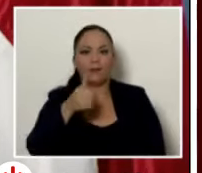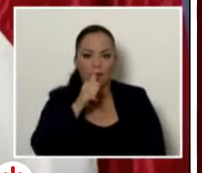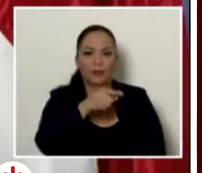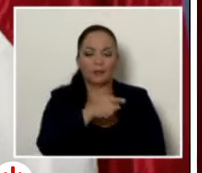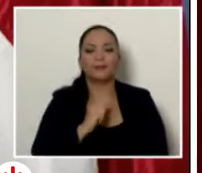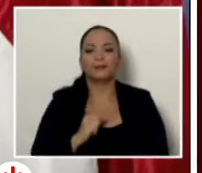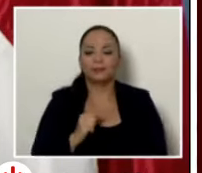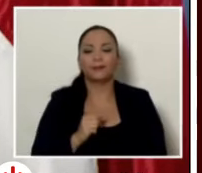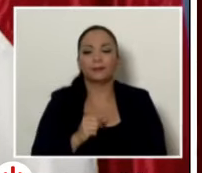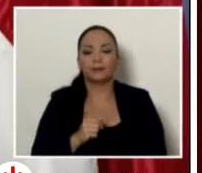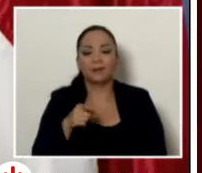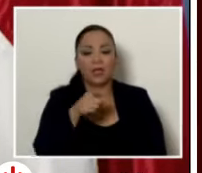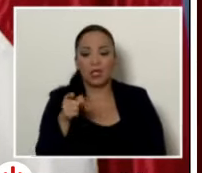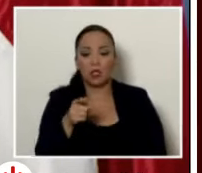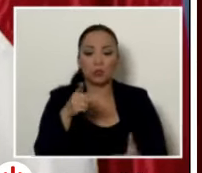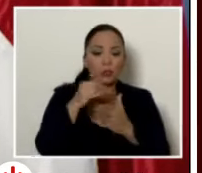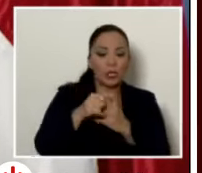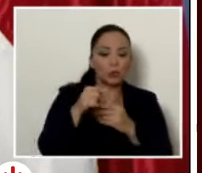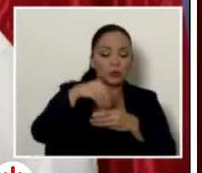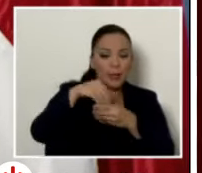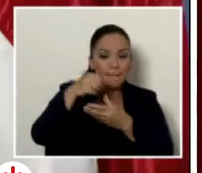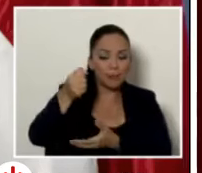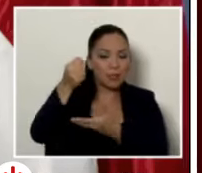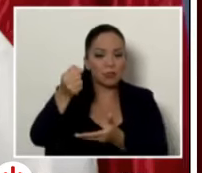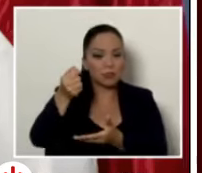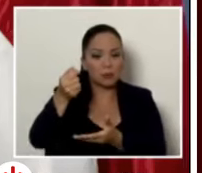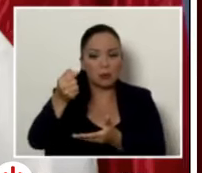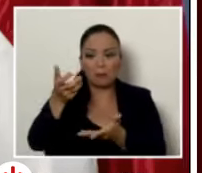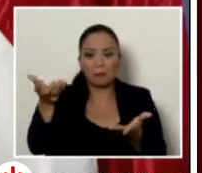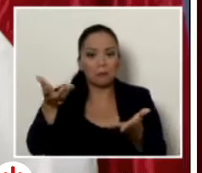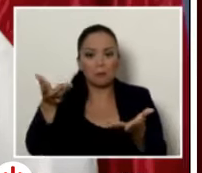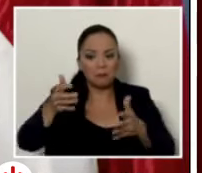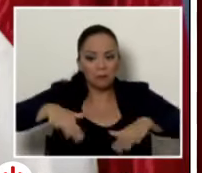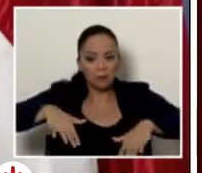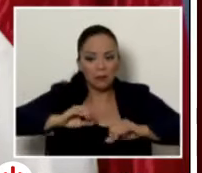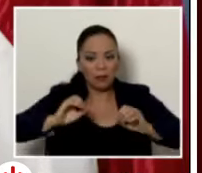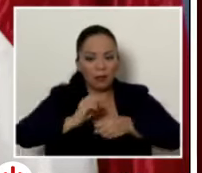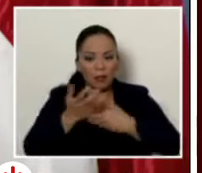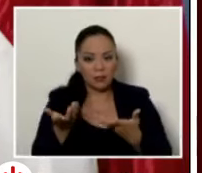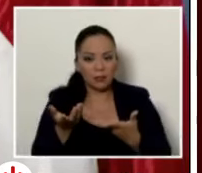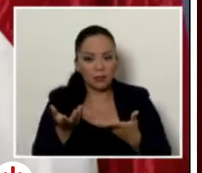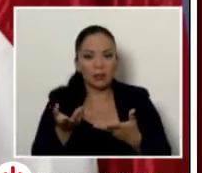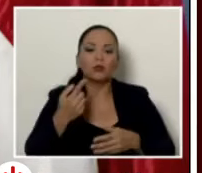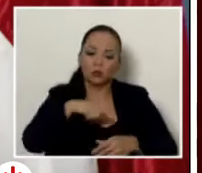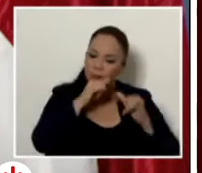proyectos de inversión que deben hacerse. Y aquí se acabó la paciencia.